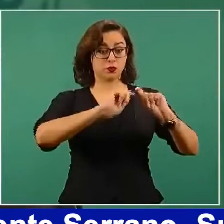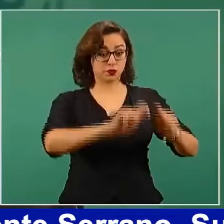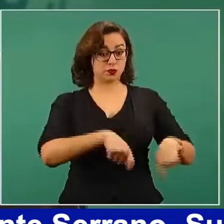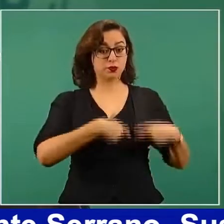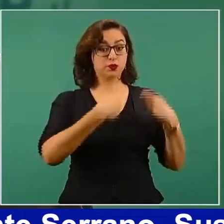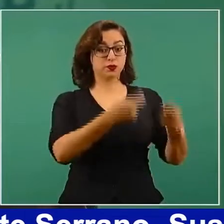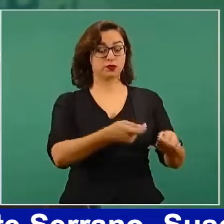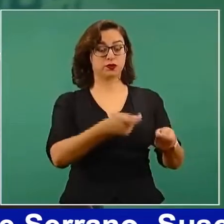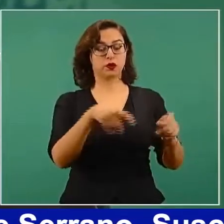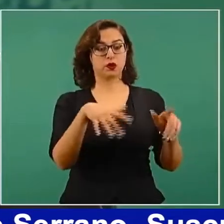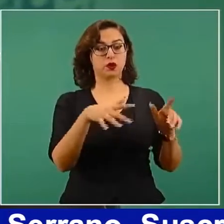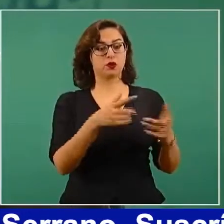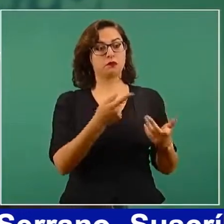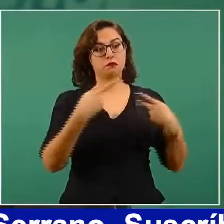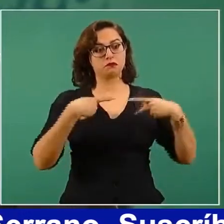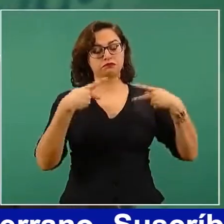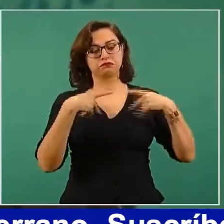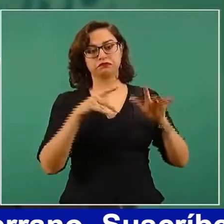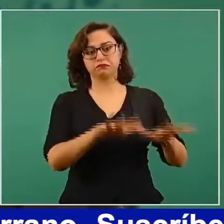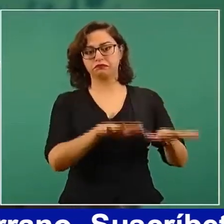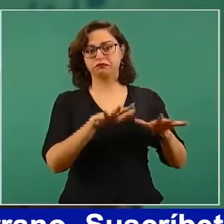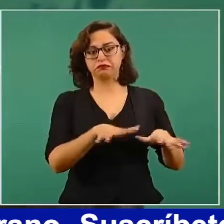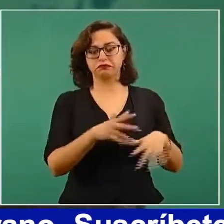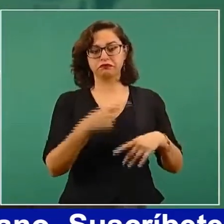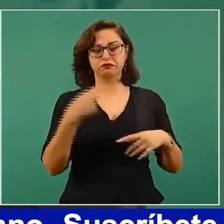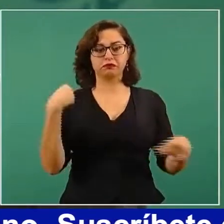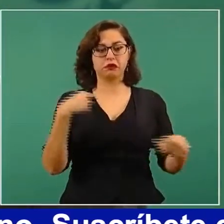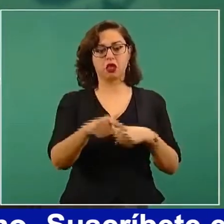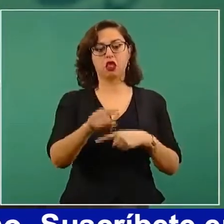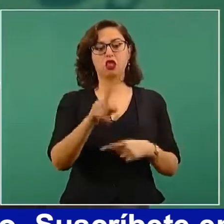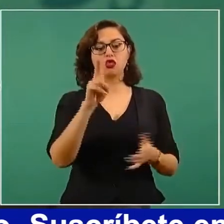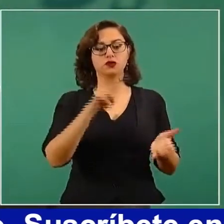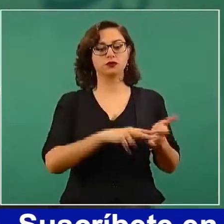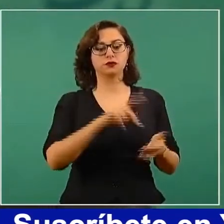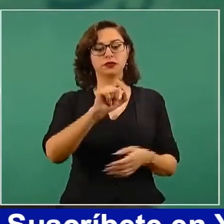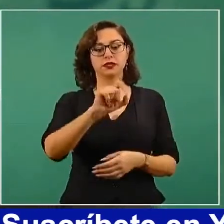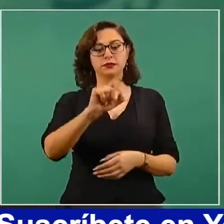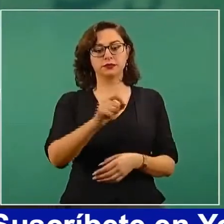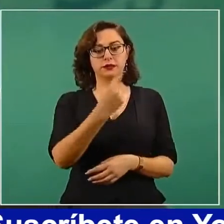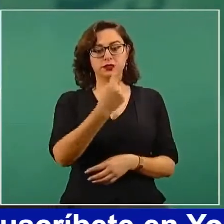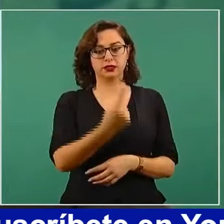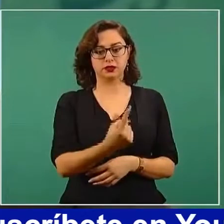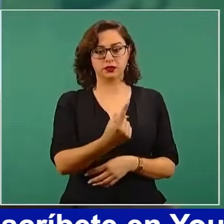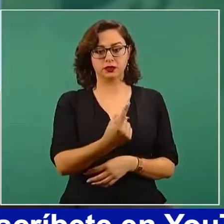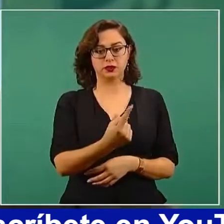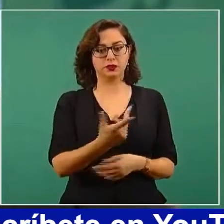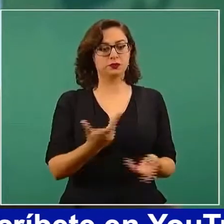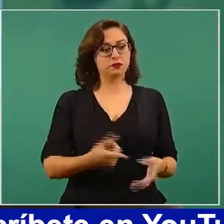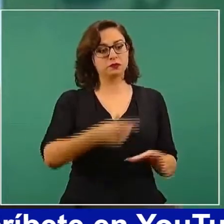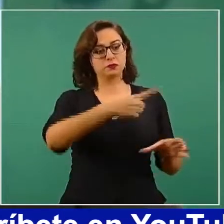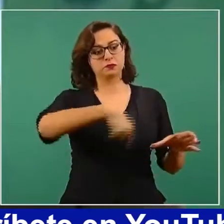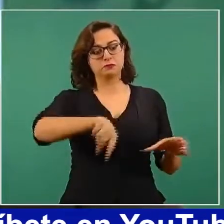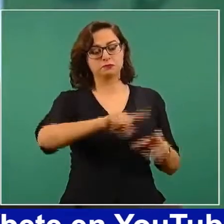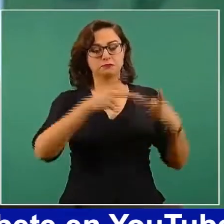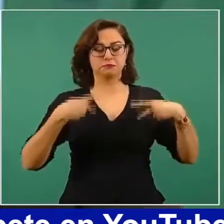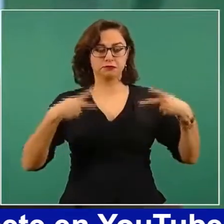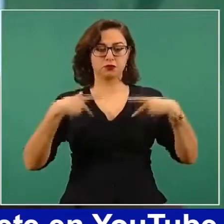2021 de trabajadores de la salud,